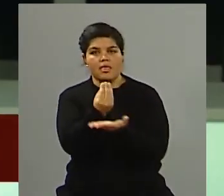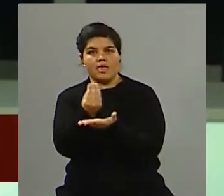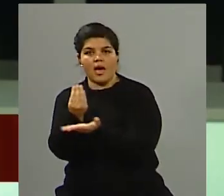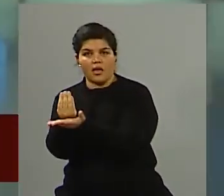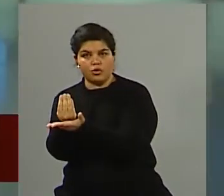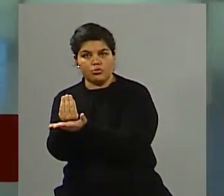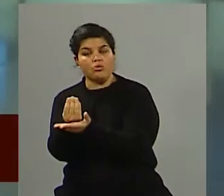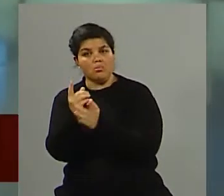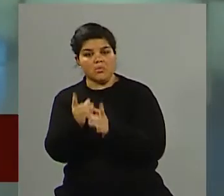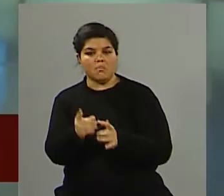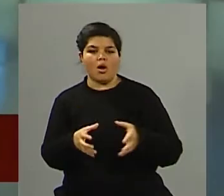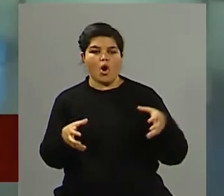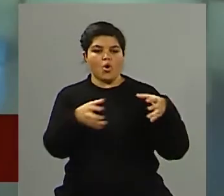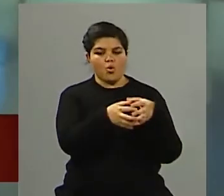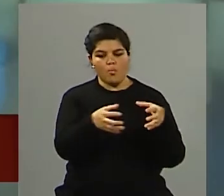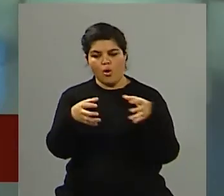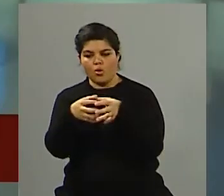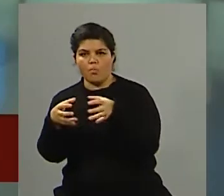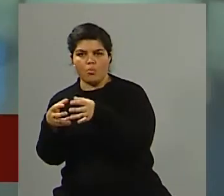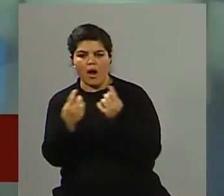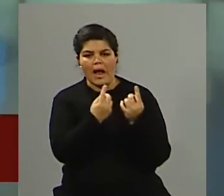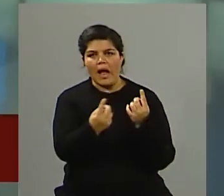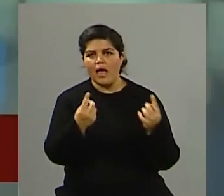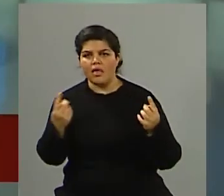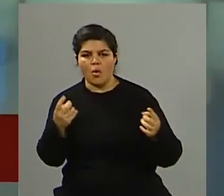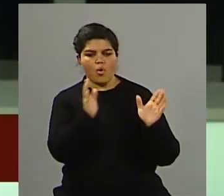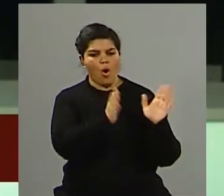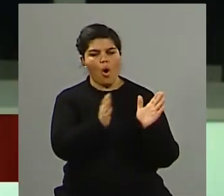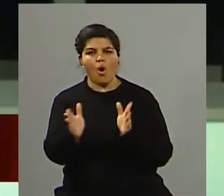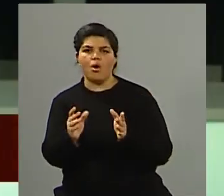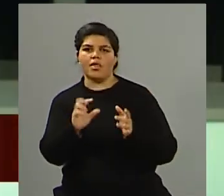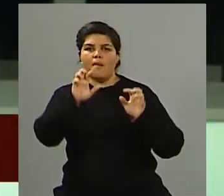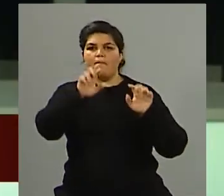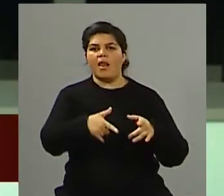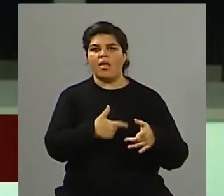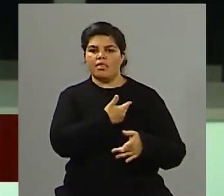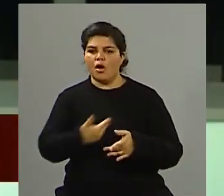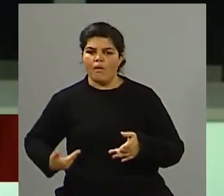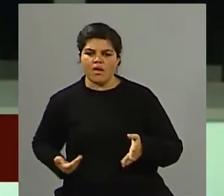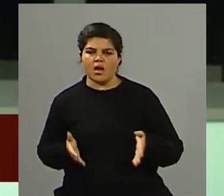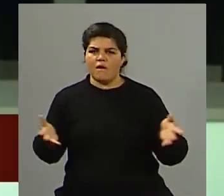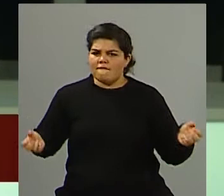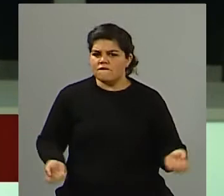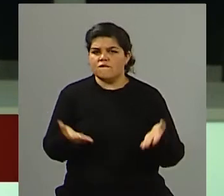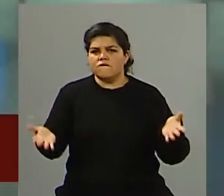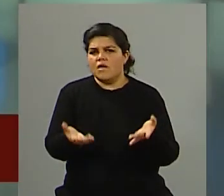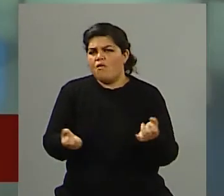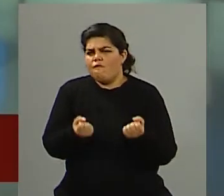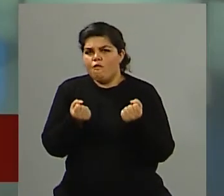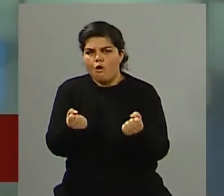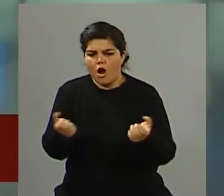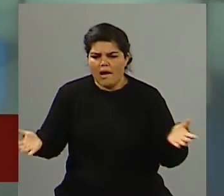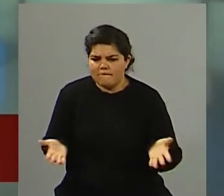equipos de gobierno, sus planes de gobierno, obviamente su militancia. Y estamos trabajando fuertes, tenemos un objetivo claro,